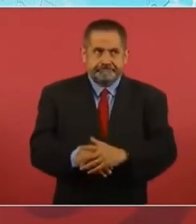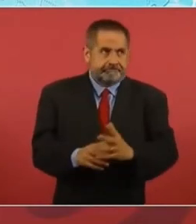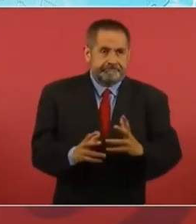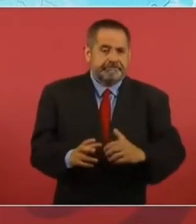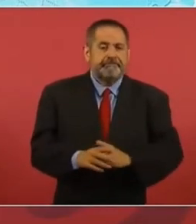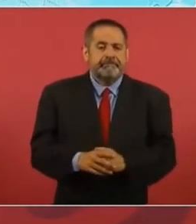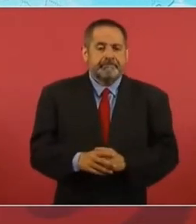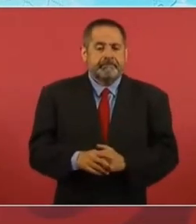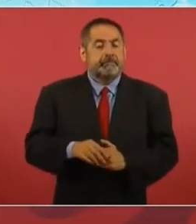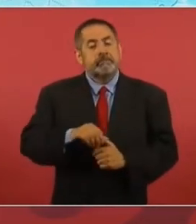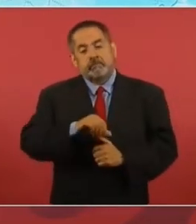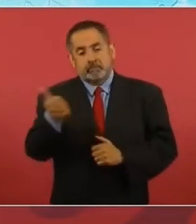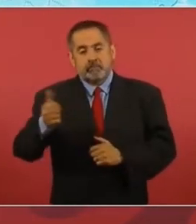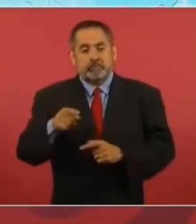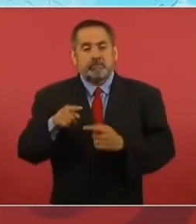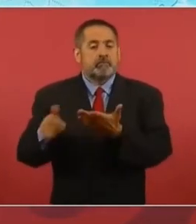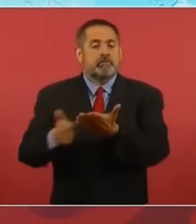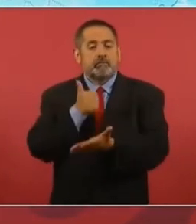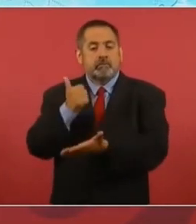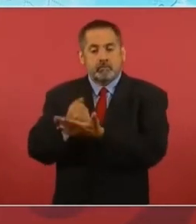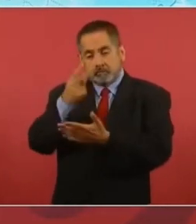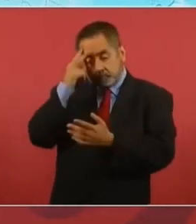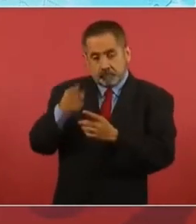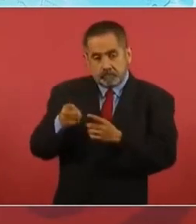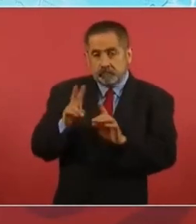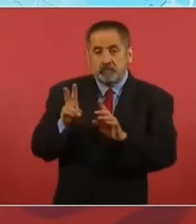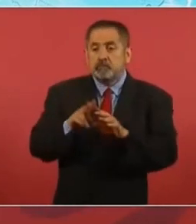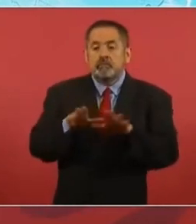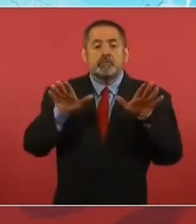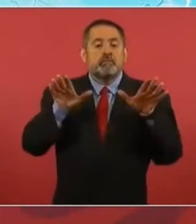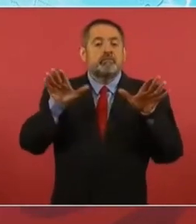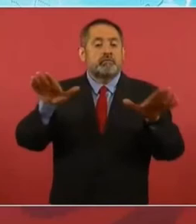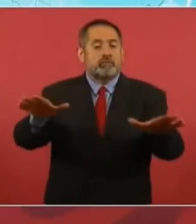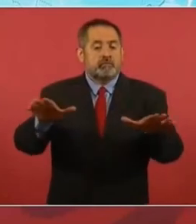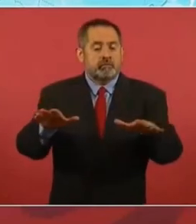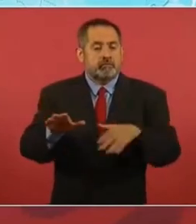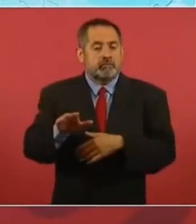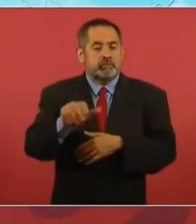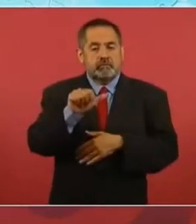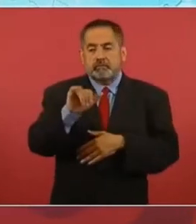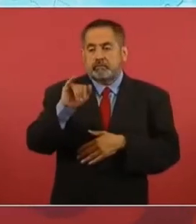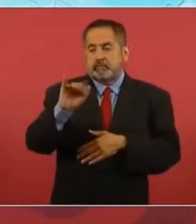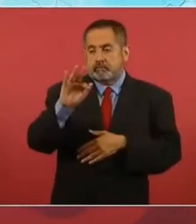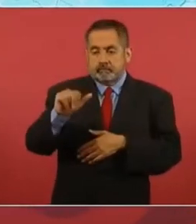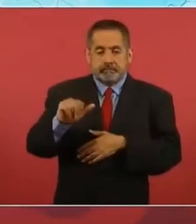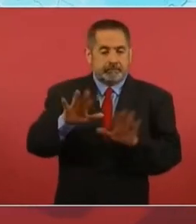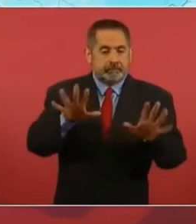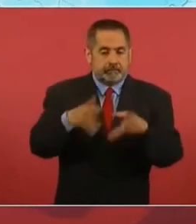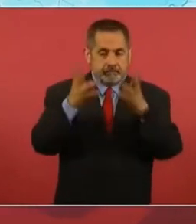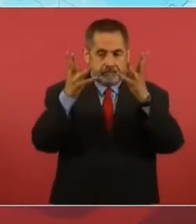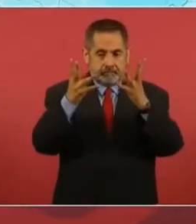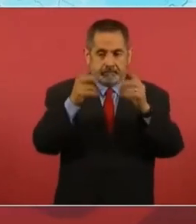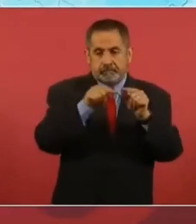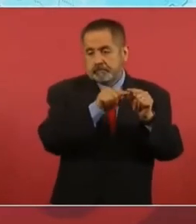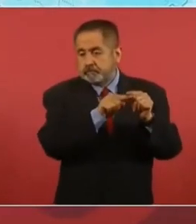Luego, el de la Ciudad de México, el del aeropuerto Felipe Ángeles a Lechería,